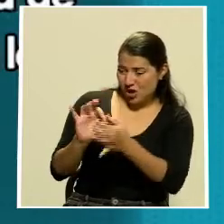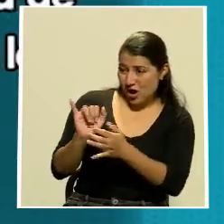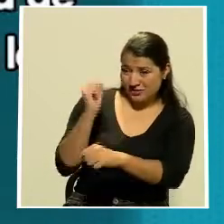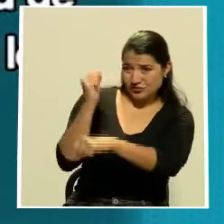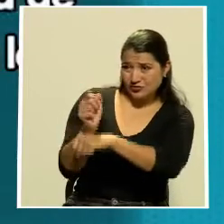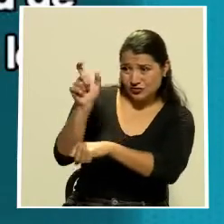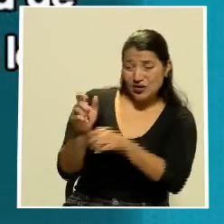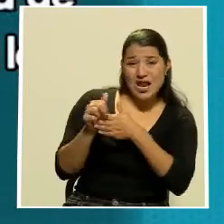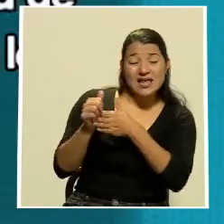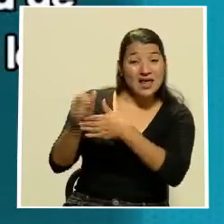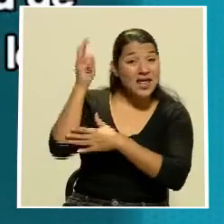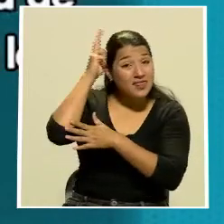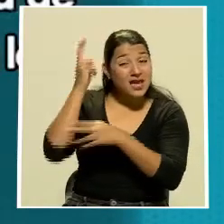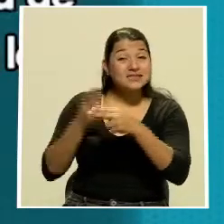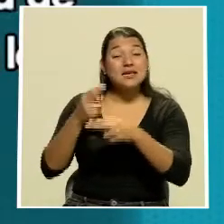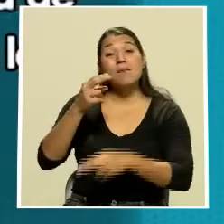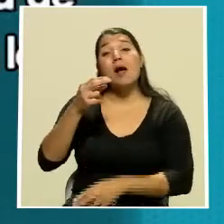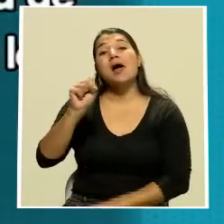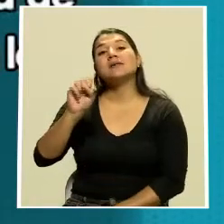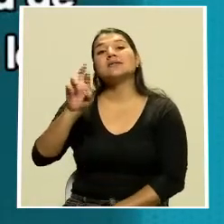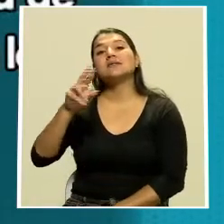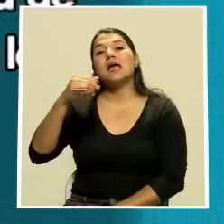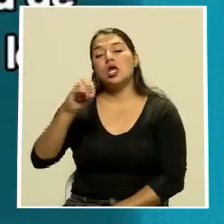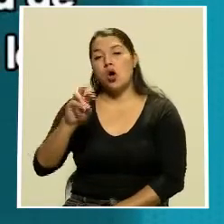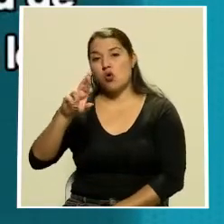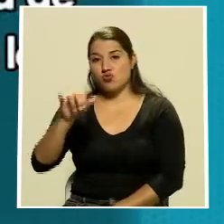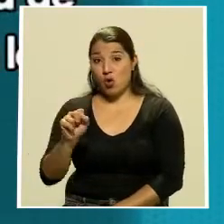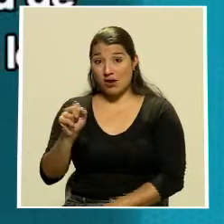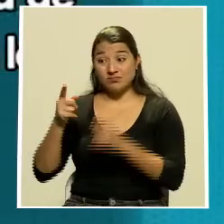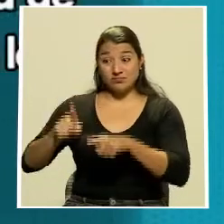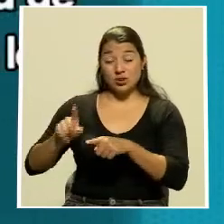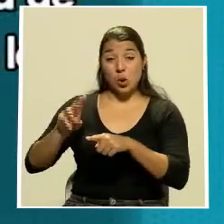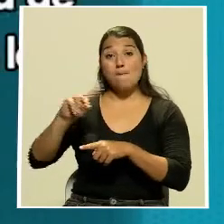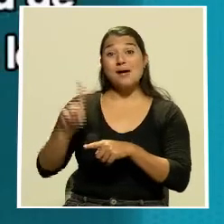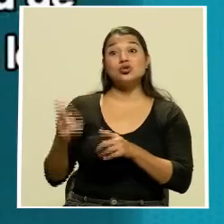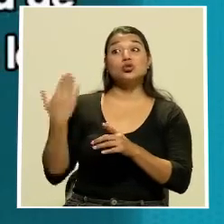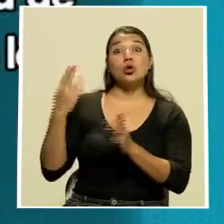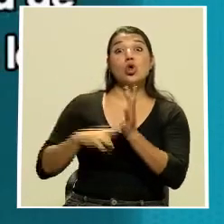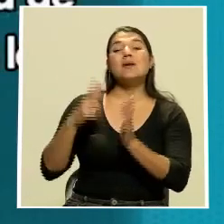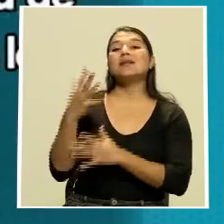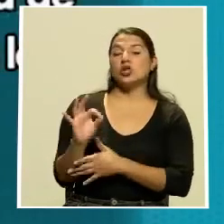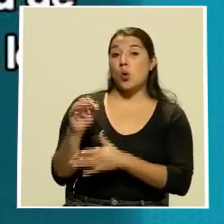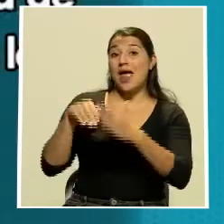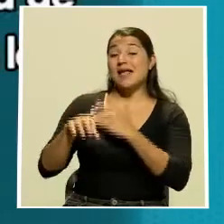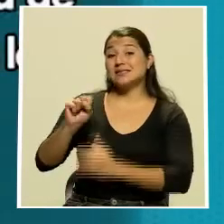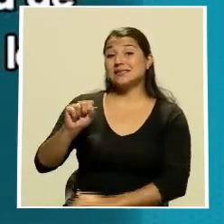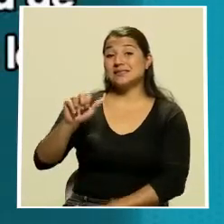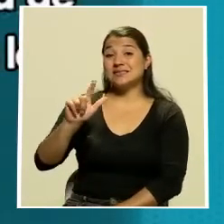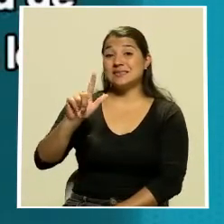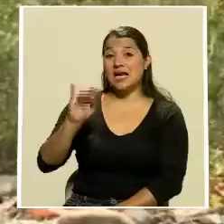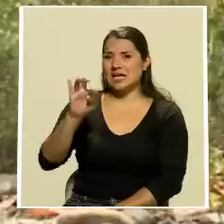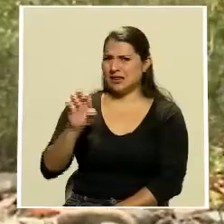indígena Sergio Rojas ocurrido en marzo de 2019 en el territorio indígena de Salitre y evitar que este crimen quede en la